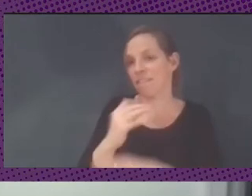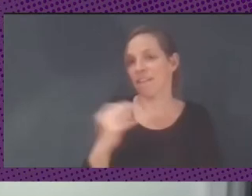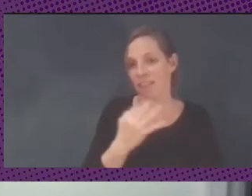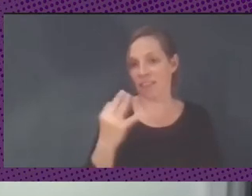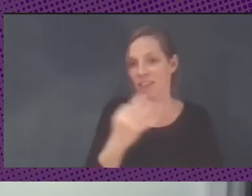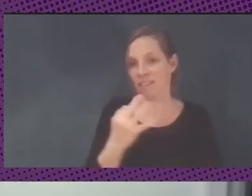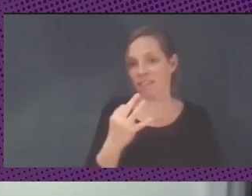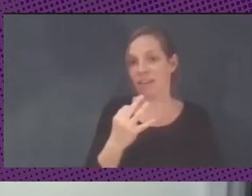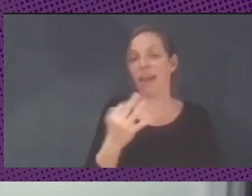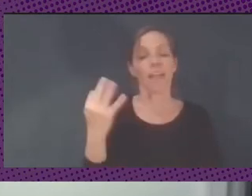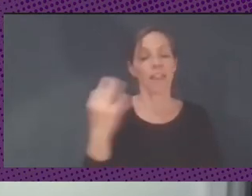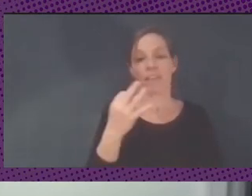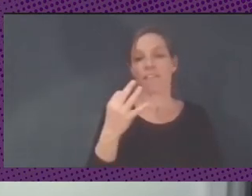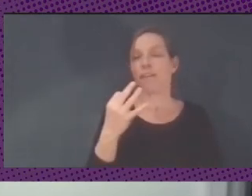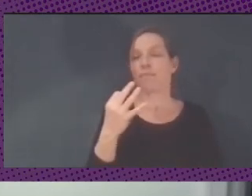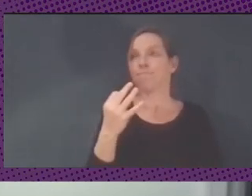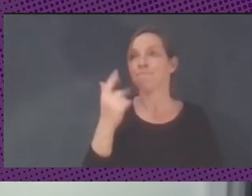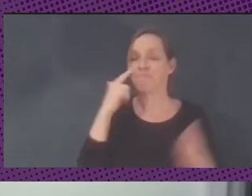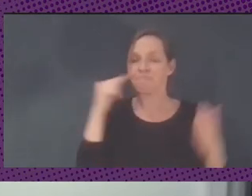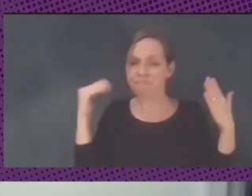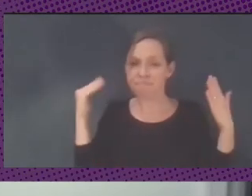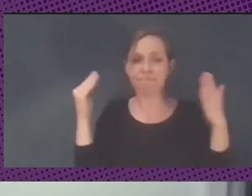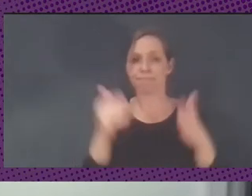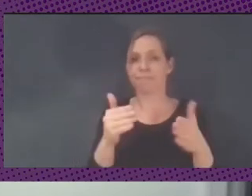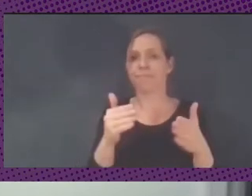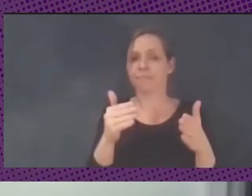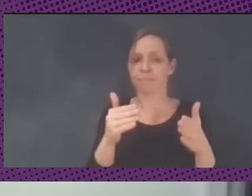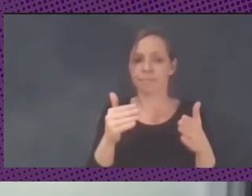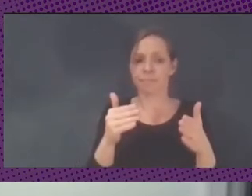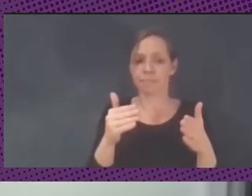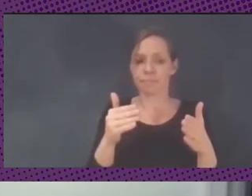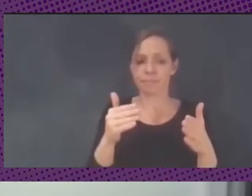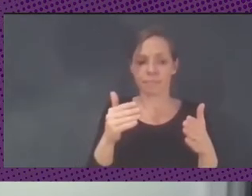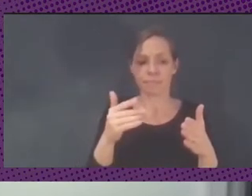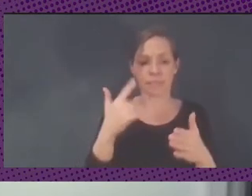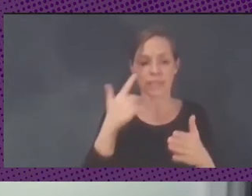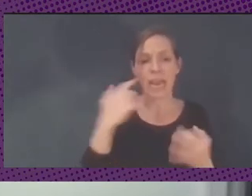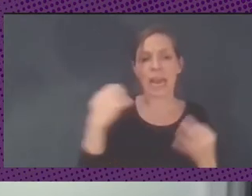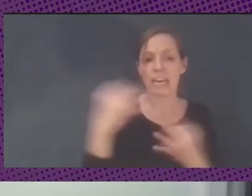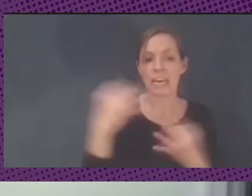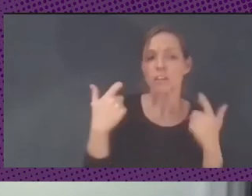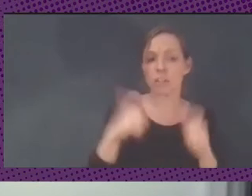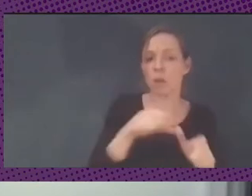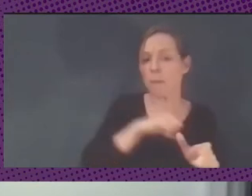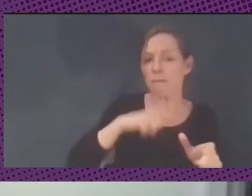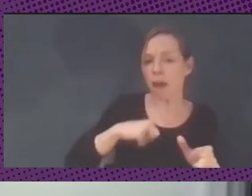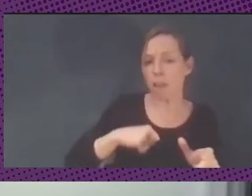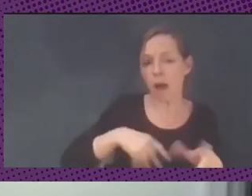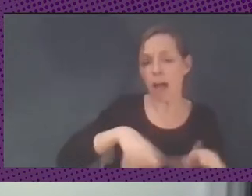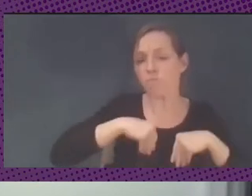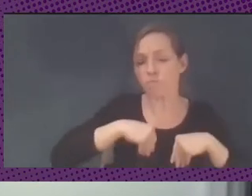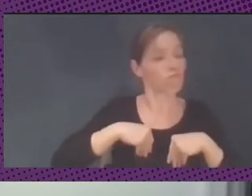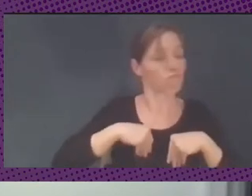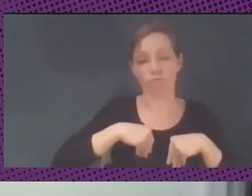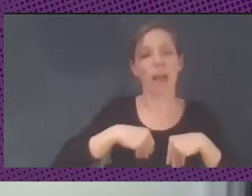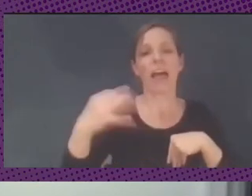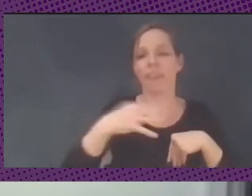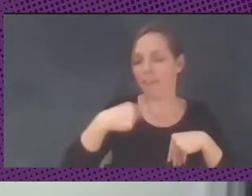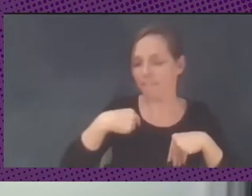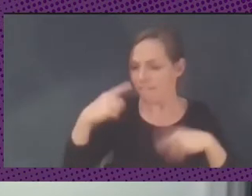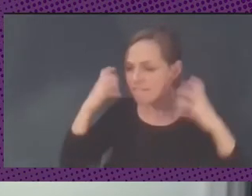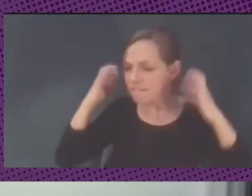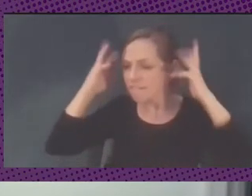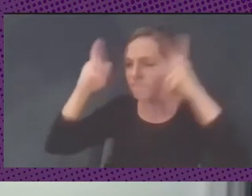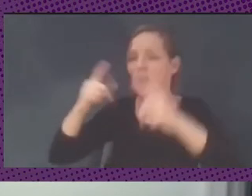energía en algo, en vez de asumir los riesgos del sector privado, deberíamos enfocar nuestras energías en mejorar la